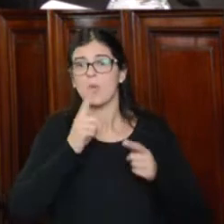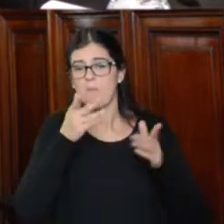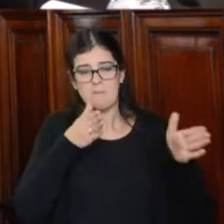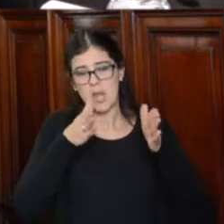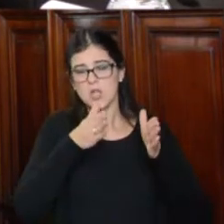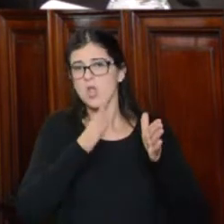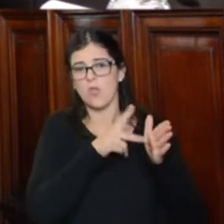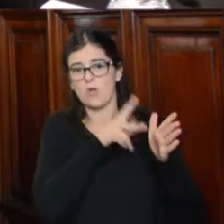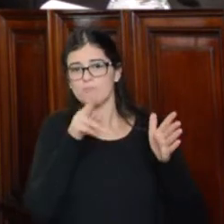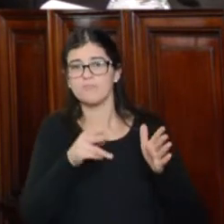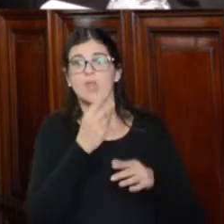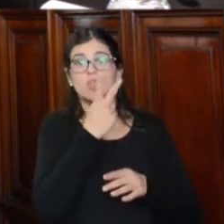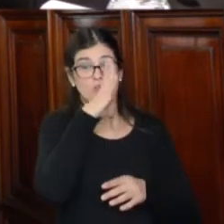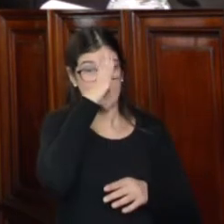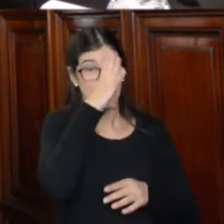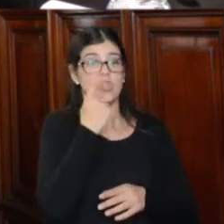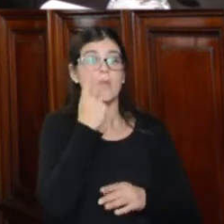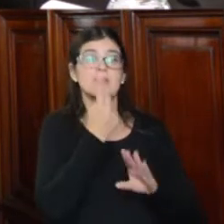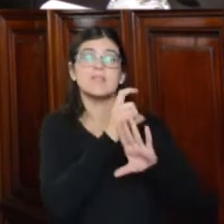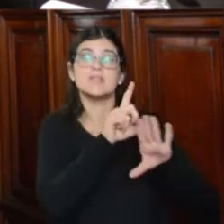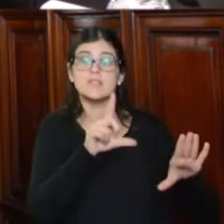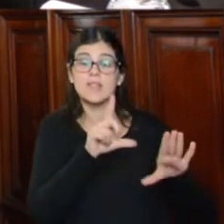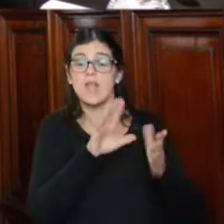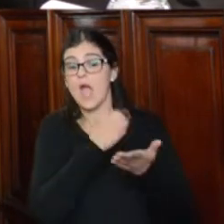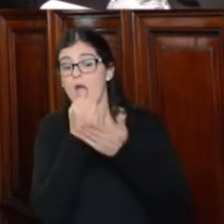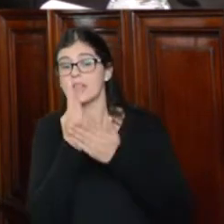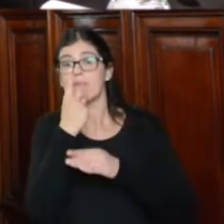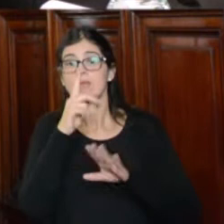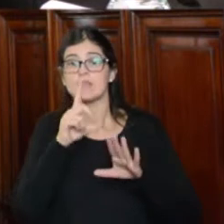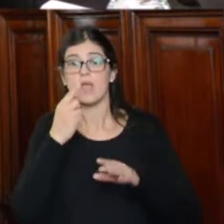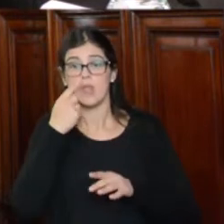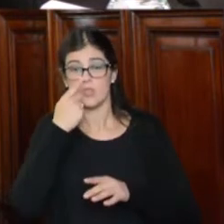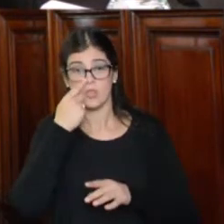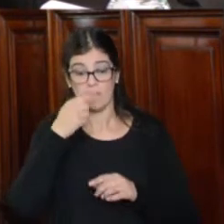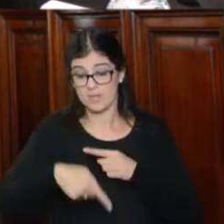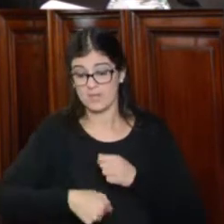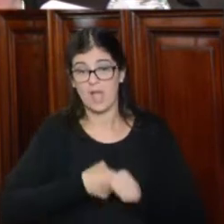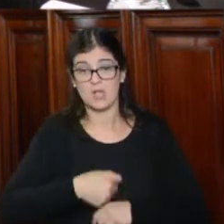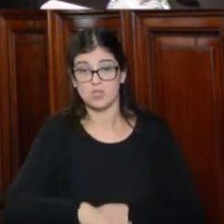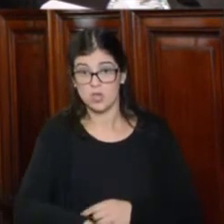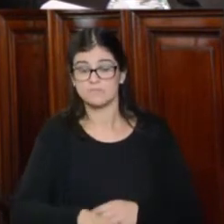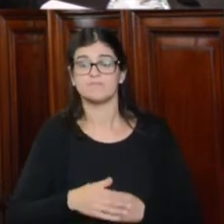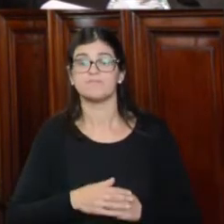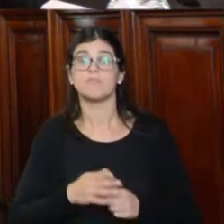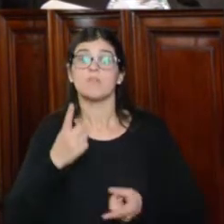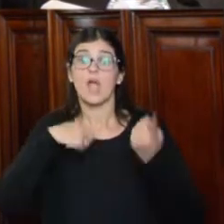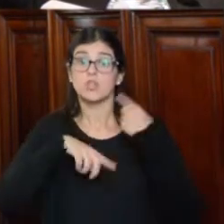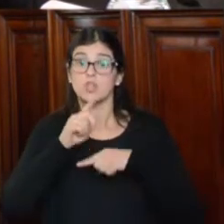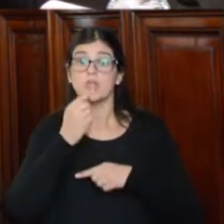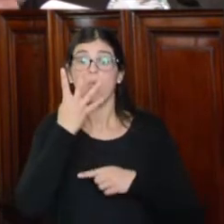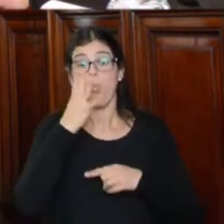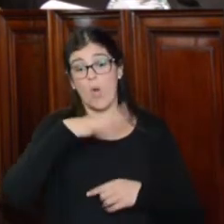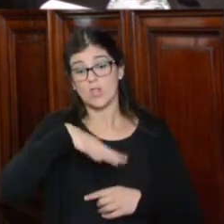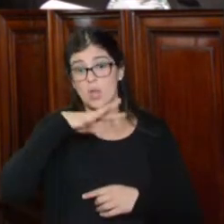periodo que abarcó desde el 2 de febrero del 2017 al 26 de junio de este año. O sea, 4